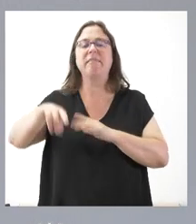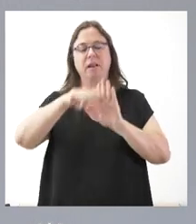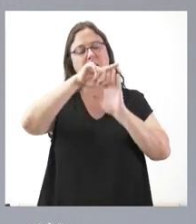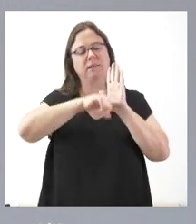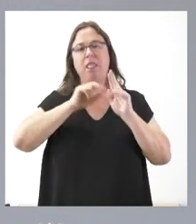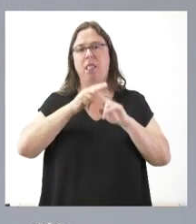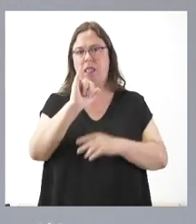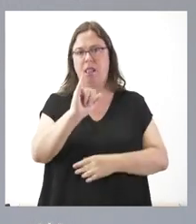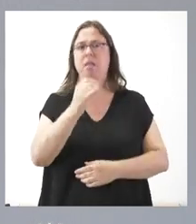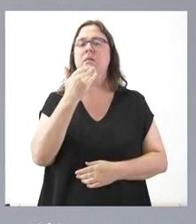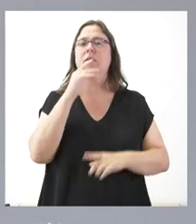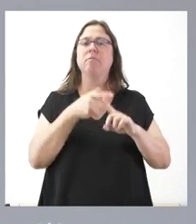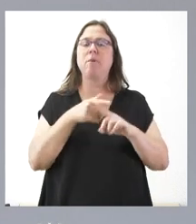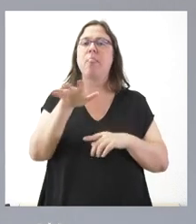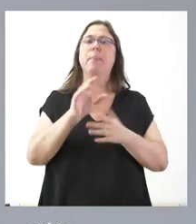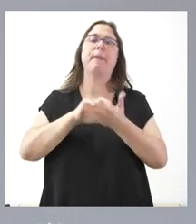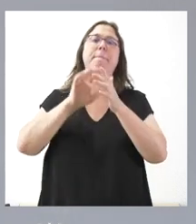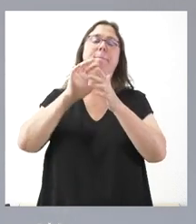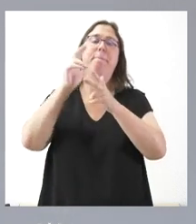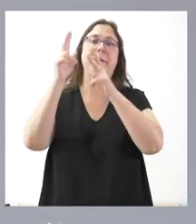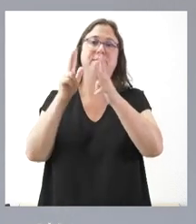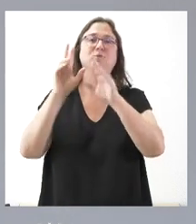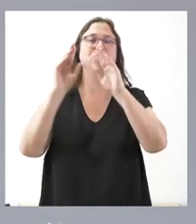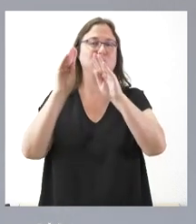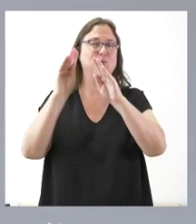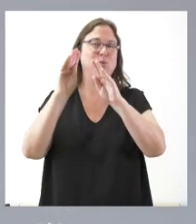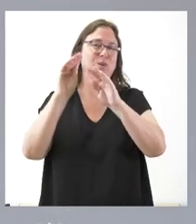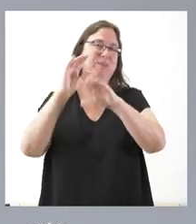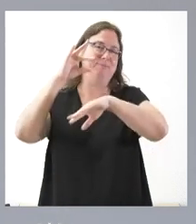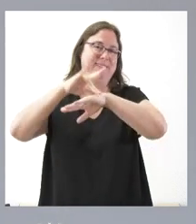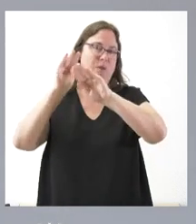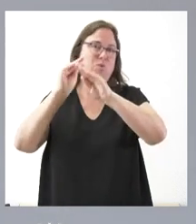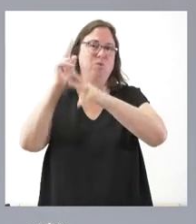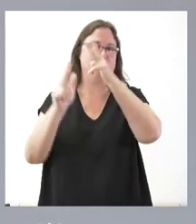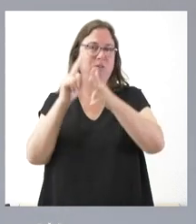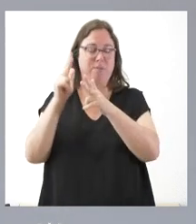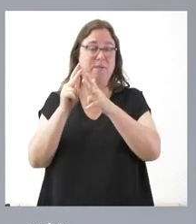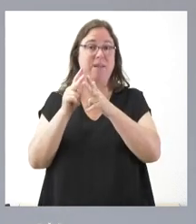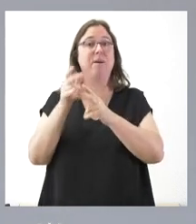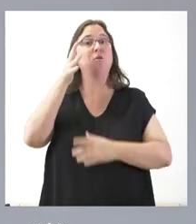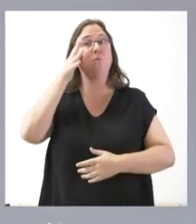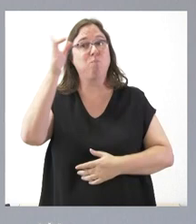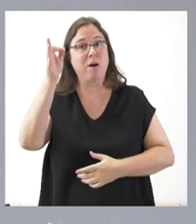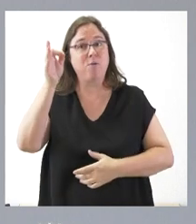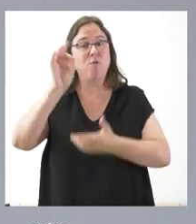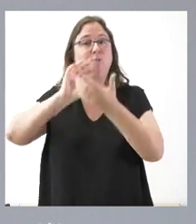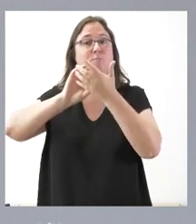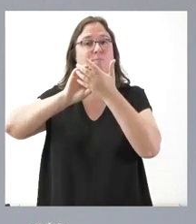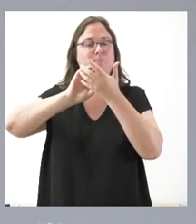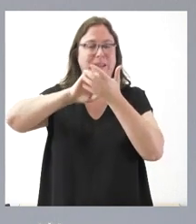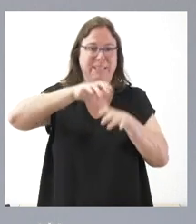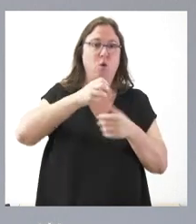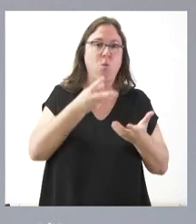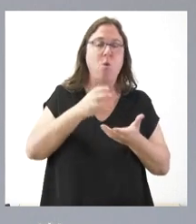primaria en el País Vasco en Osaquidecha y, asimismo, también los municipios del País Vasco que se pueden beneficiar